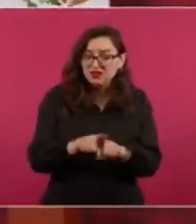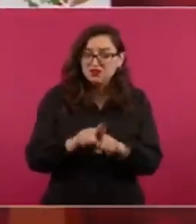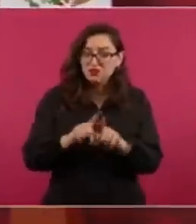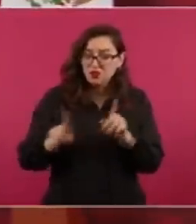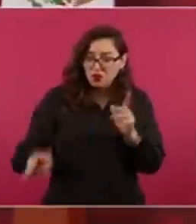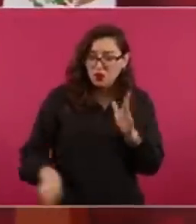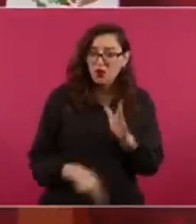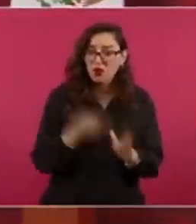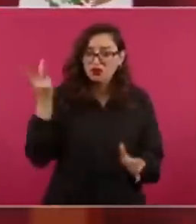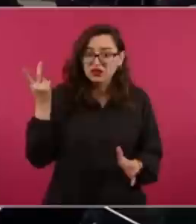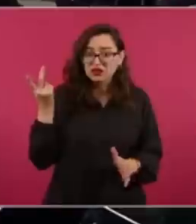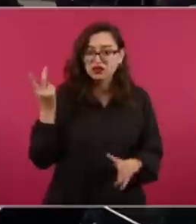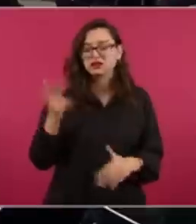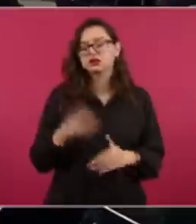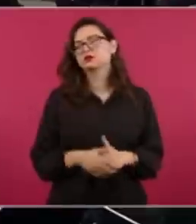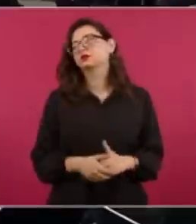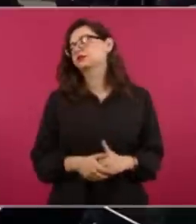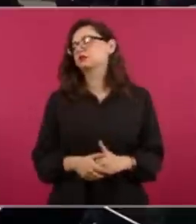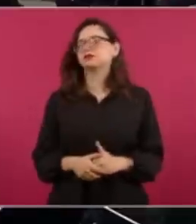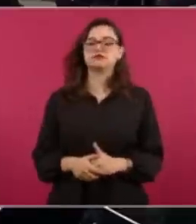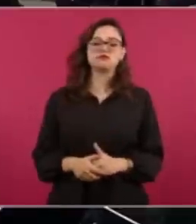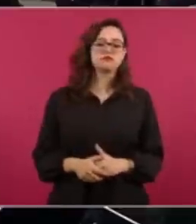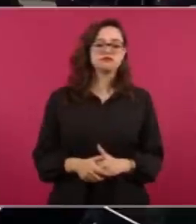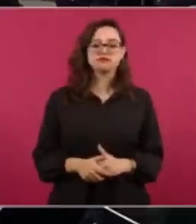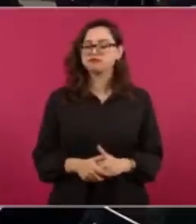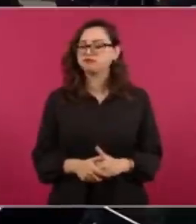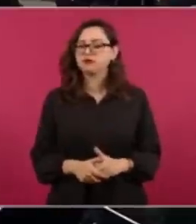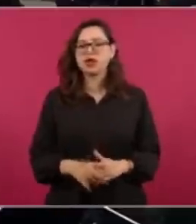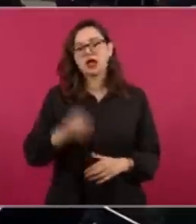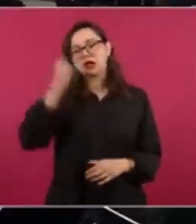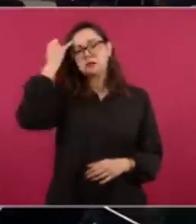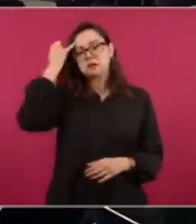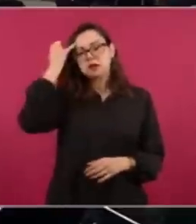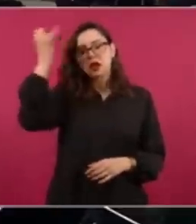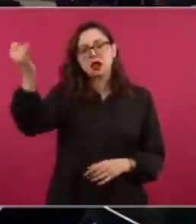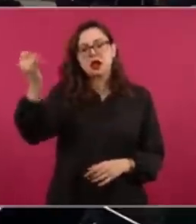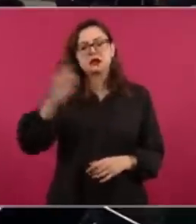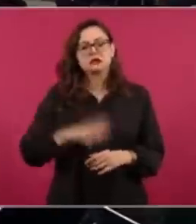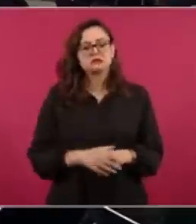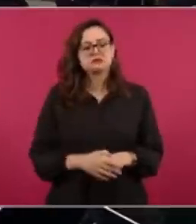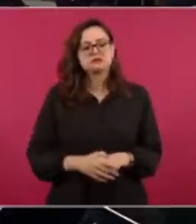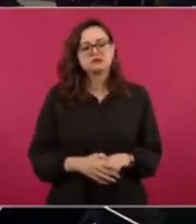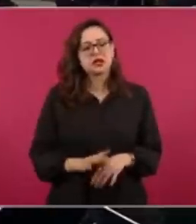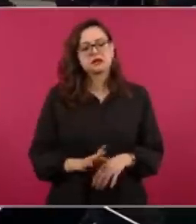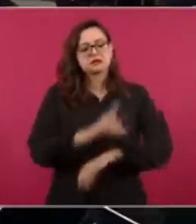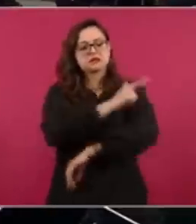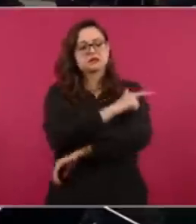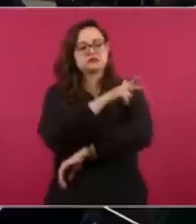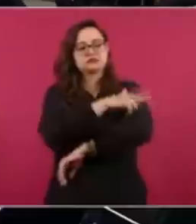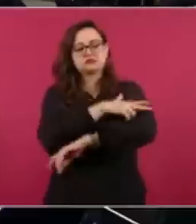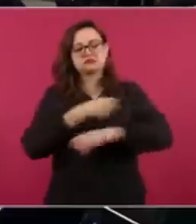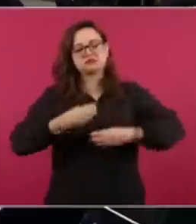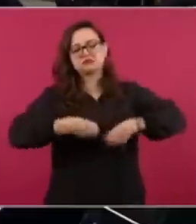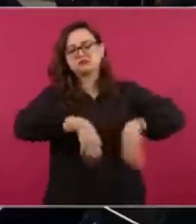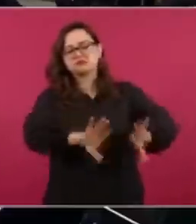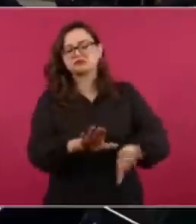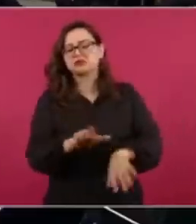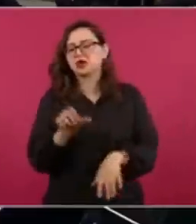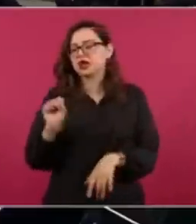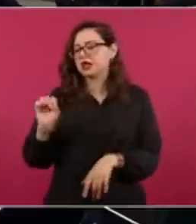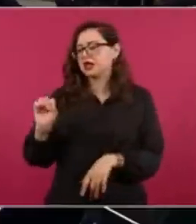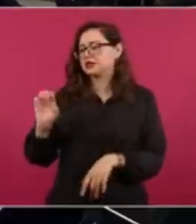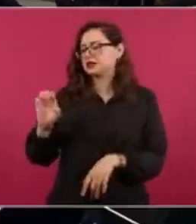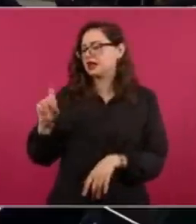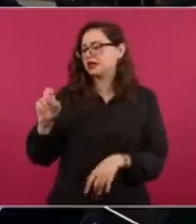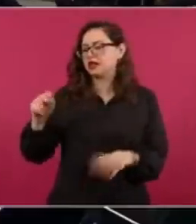se deja en seguridad pública, en gobernación, no